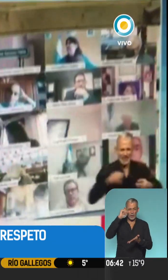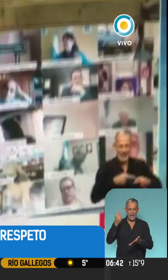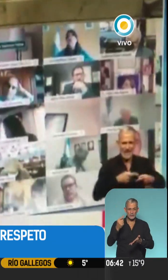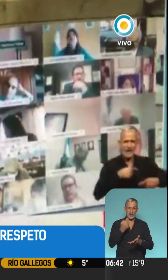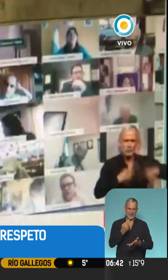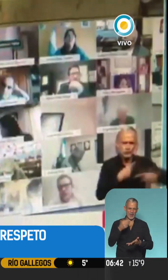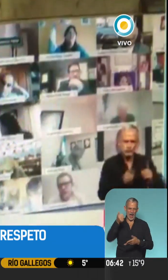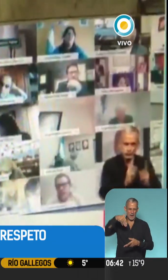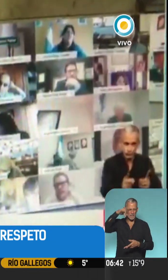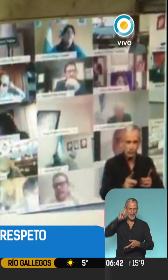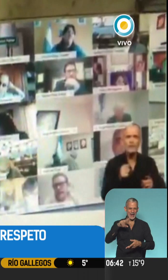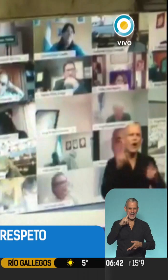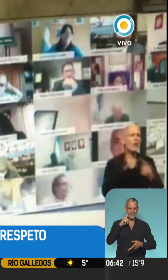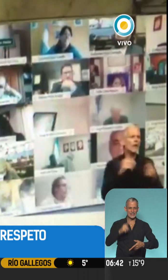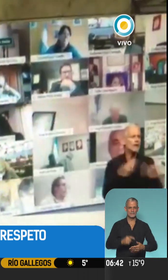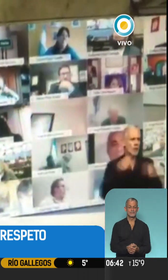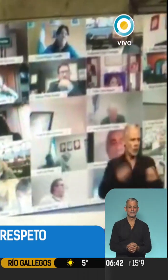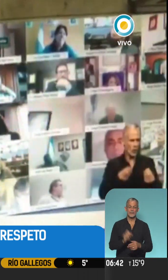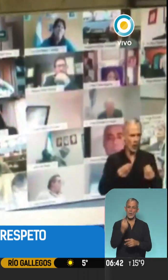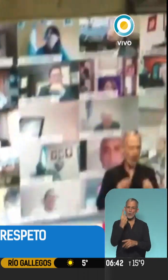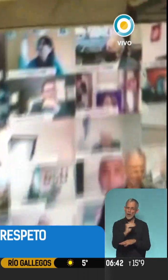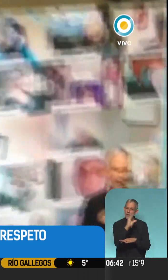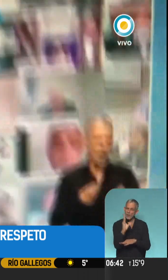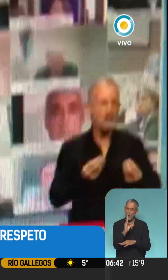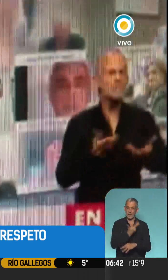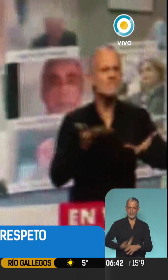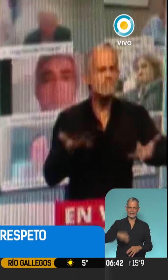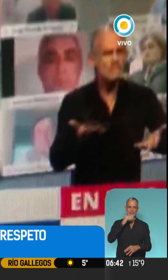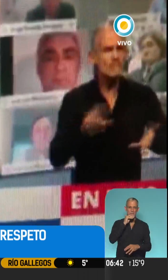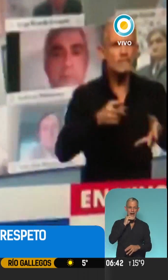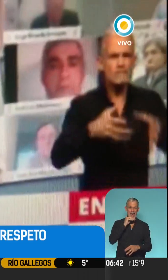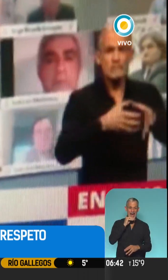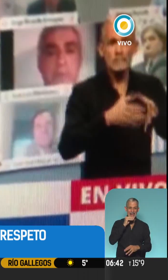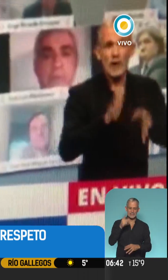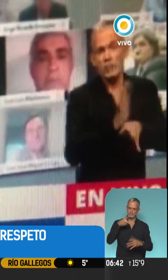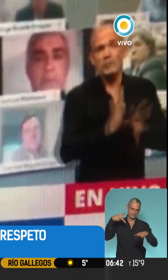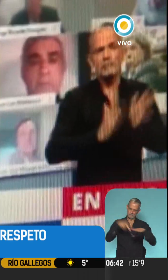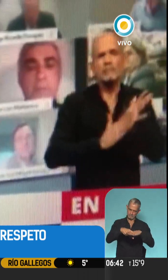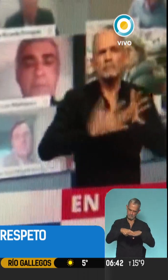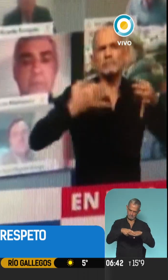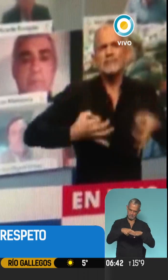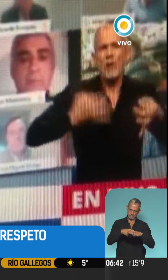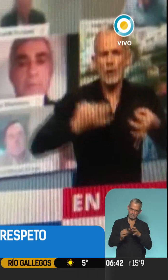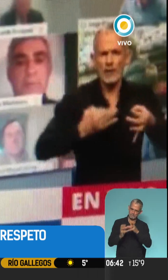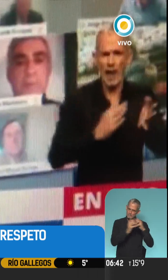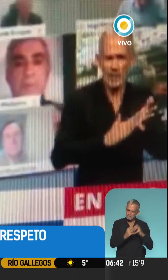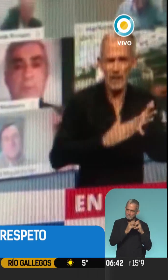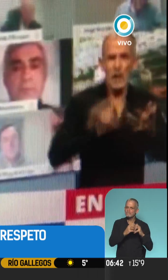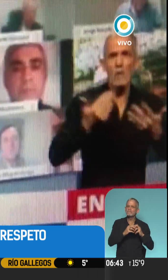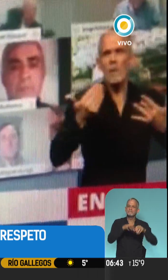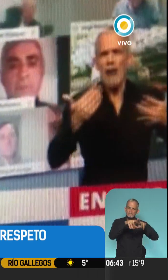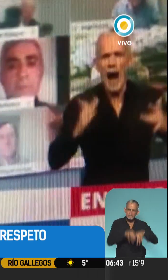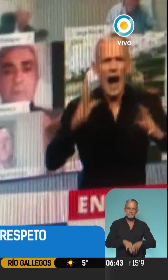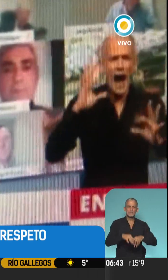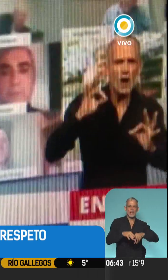señaló Ameri. Pasada la una de la madrugada, el presidente de la Cámara, Massa, pidió un cuarto intermedio en la sesión. Allí se dio a conocer la nota